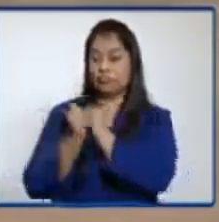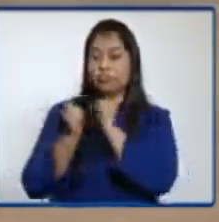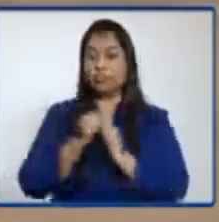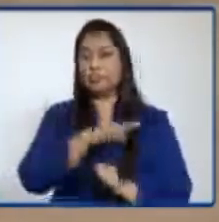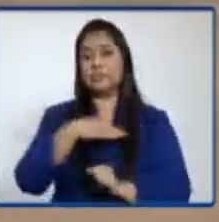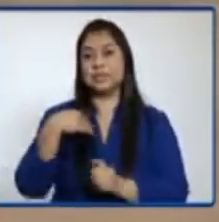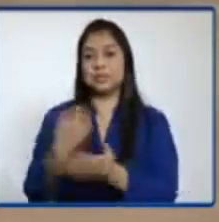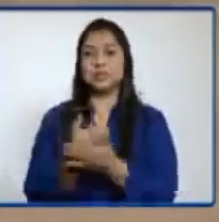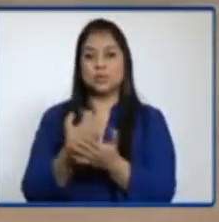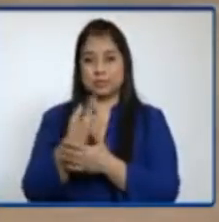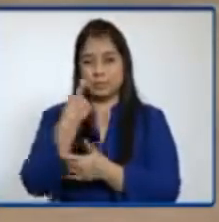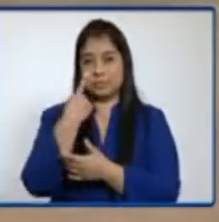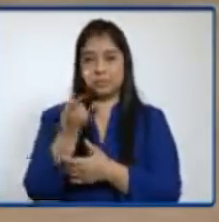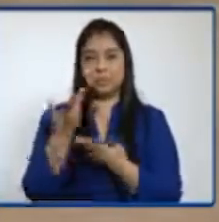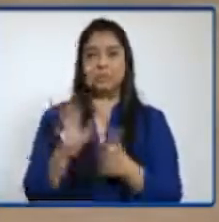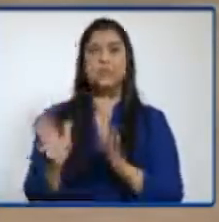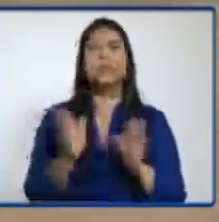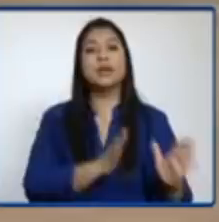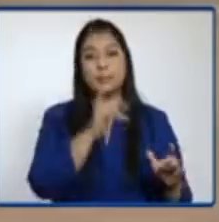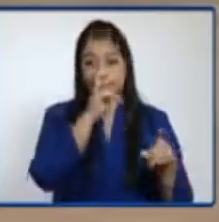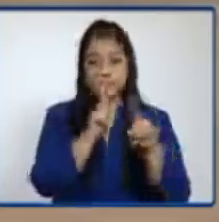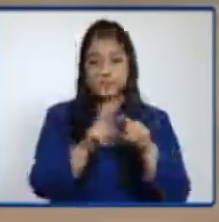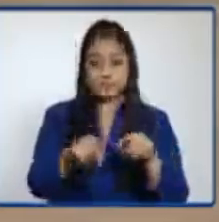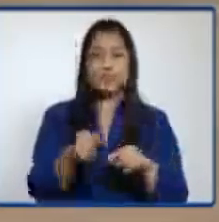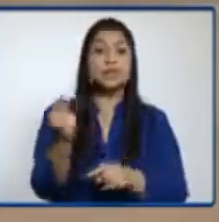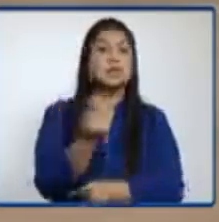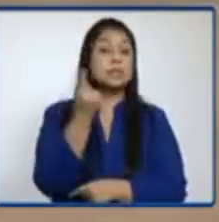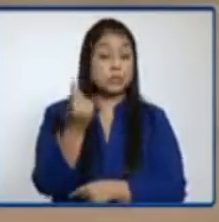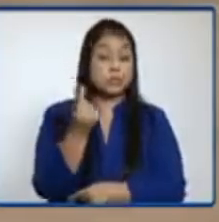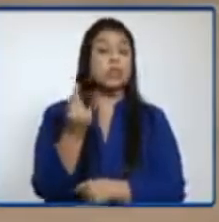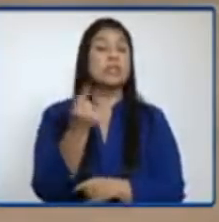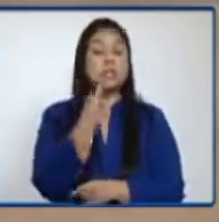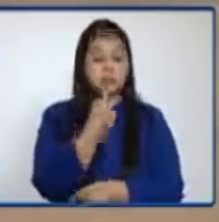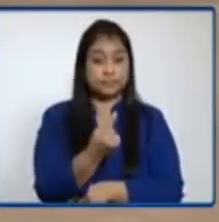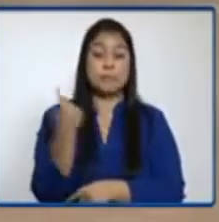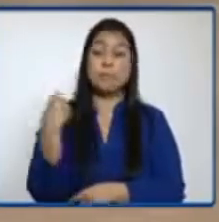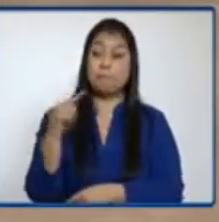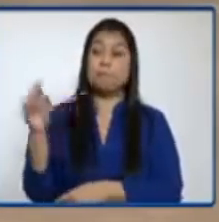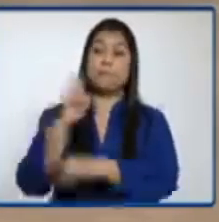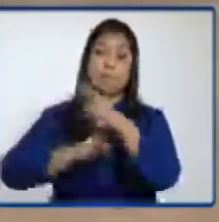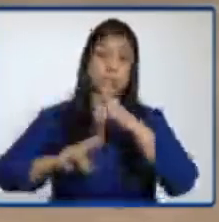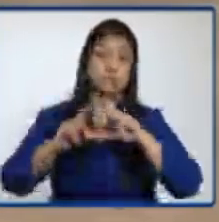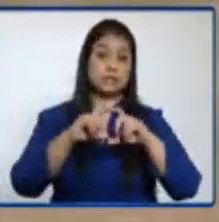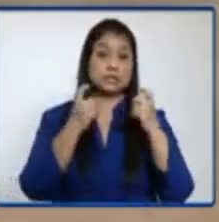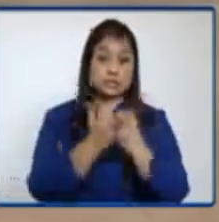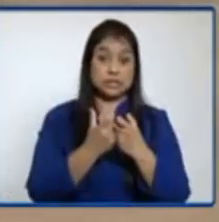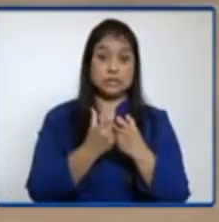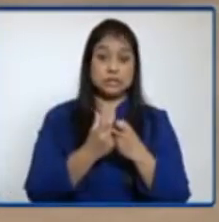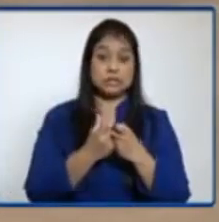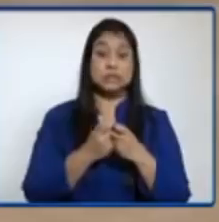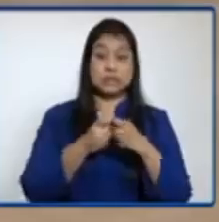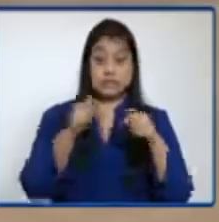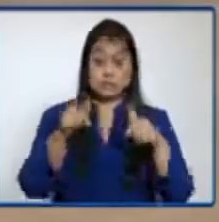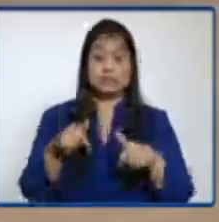ministro de economía. Es importante recalcar que para el regreso a clases seguro, en ningún momento